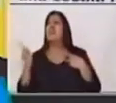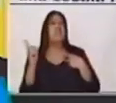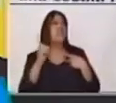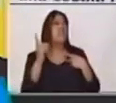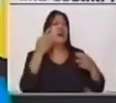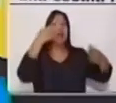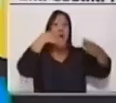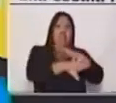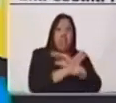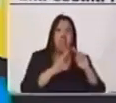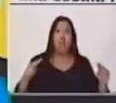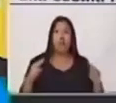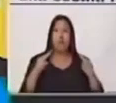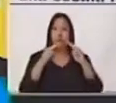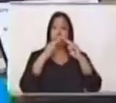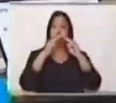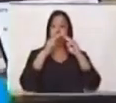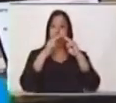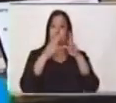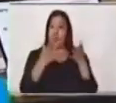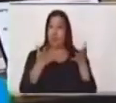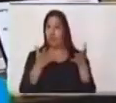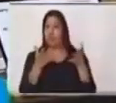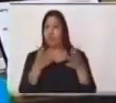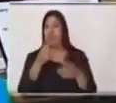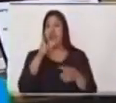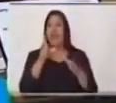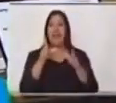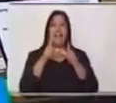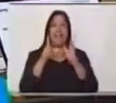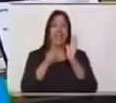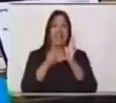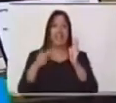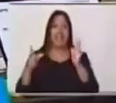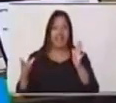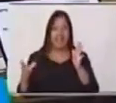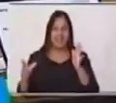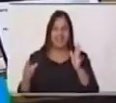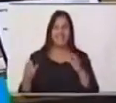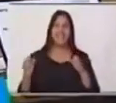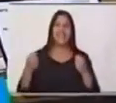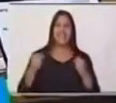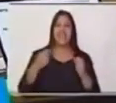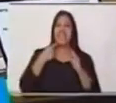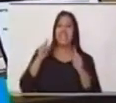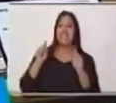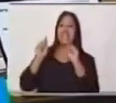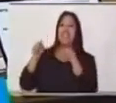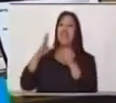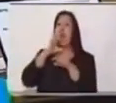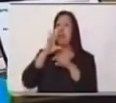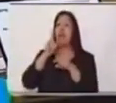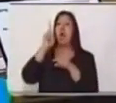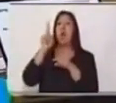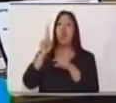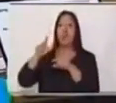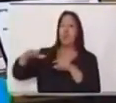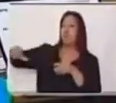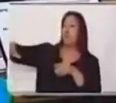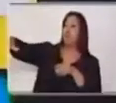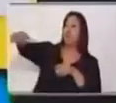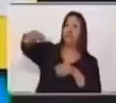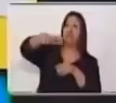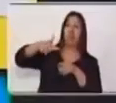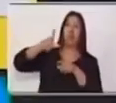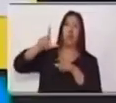La literatura regional hace referencia a la literatura producida en un área geográfica y cultural concreta, desde